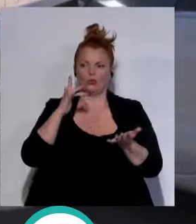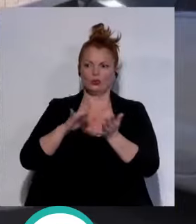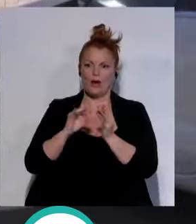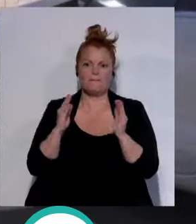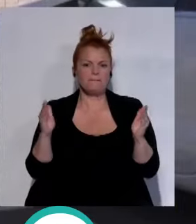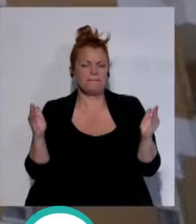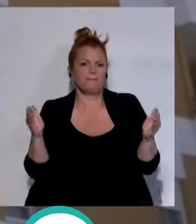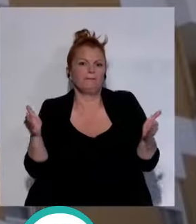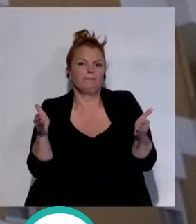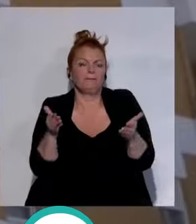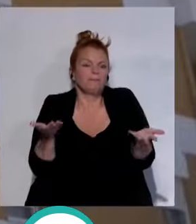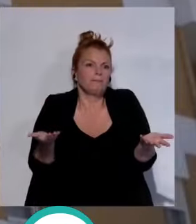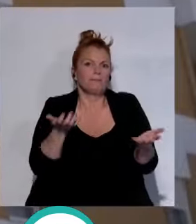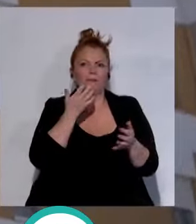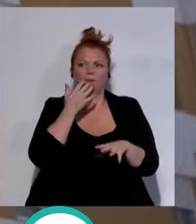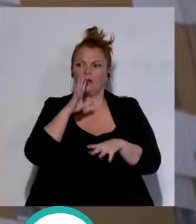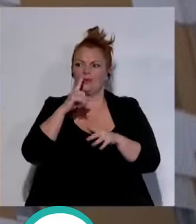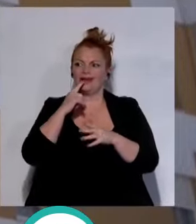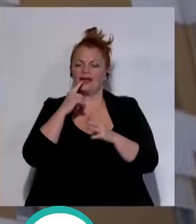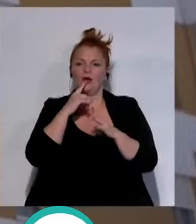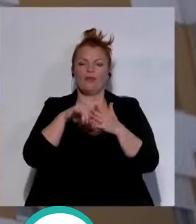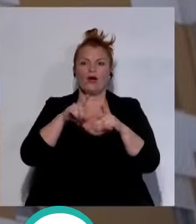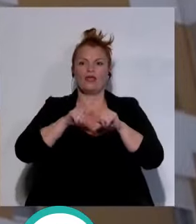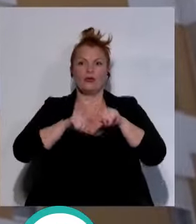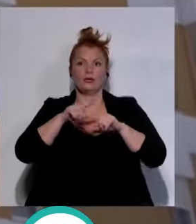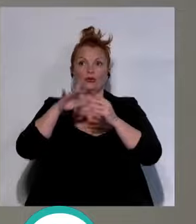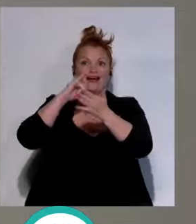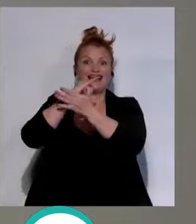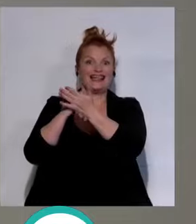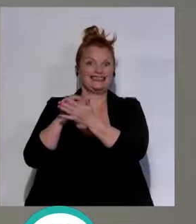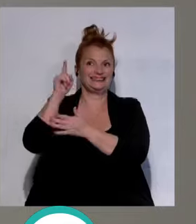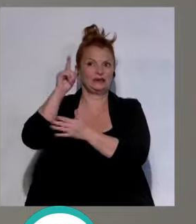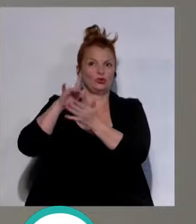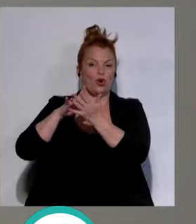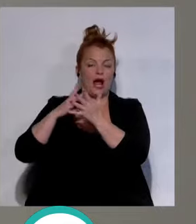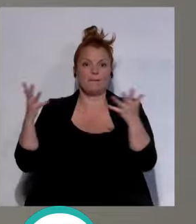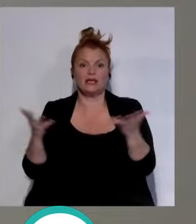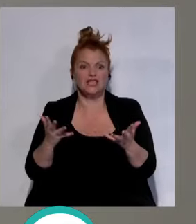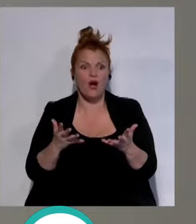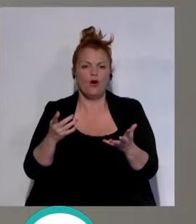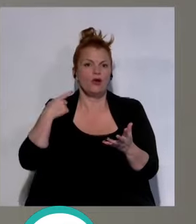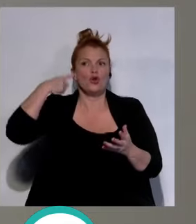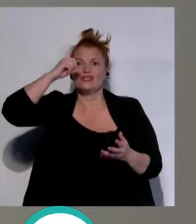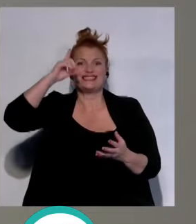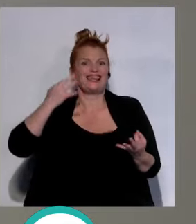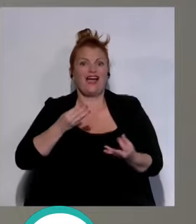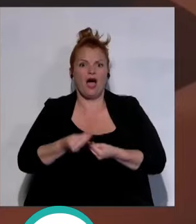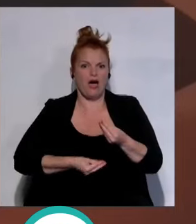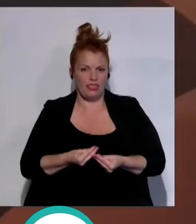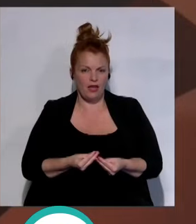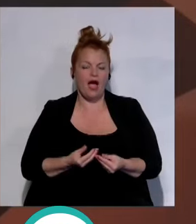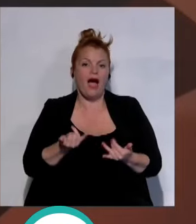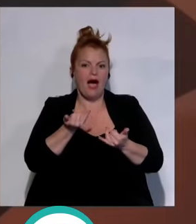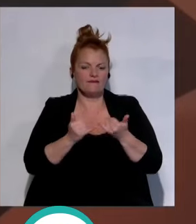una pequeña no sé creo que hay una pequeña crisis con todo lo que ha pasado pues la gente no sepa reaccionar y lo que al final pasa es que